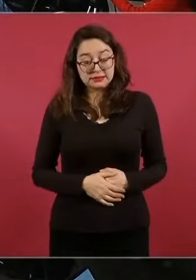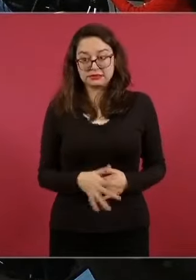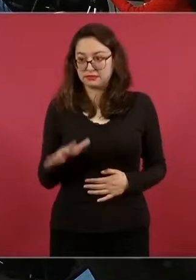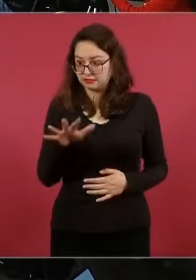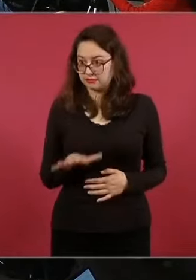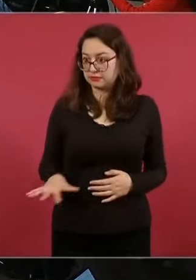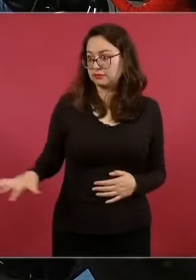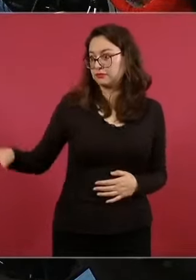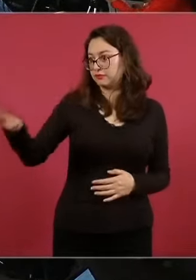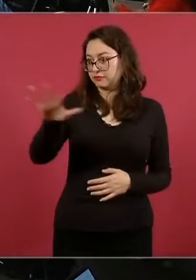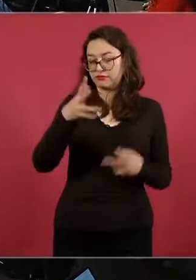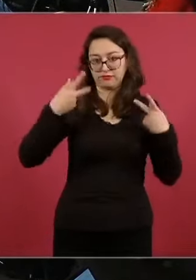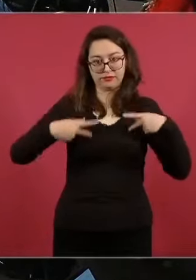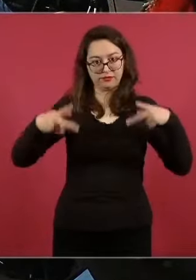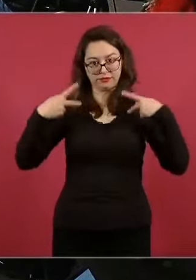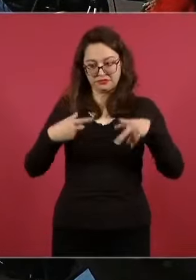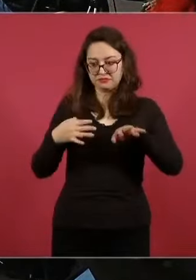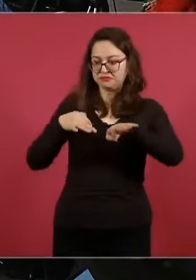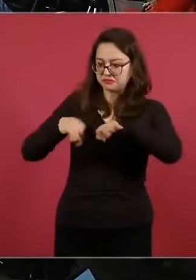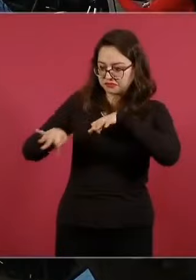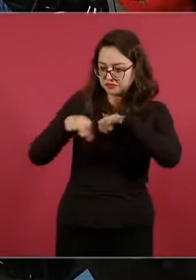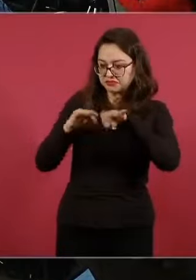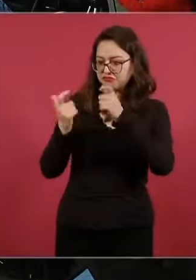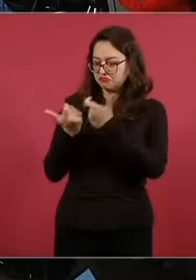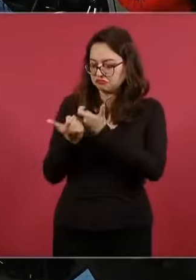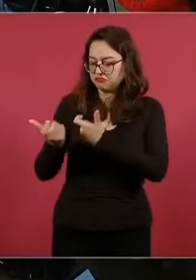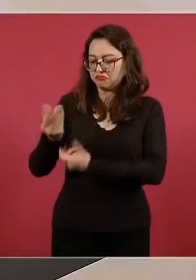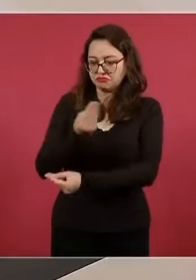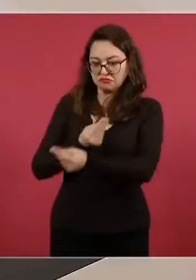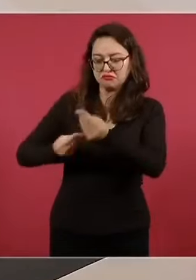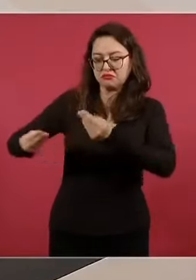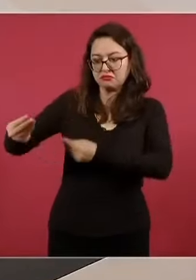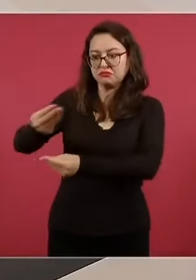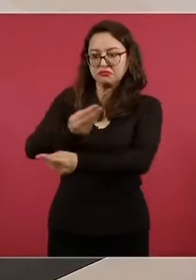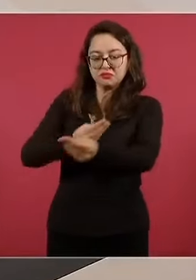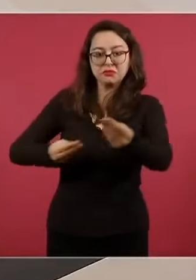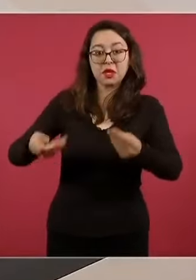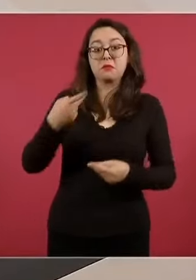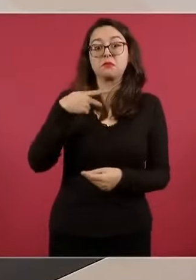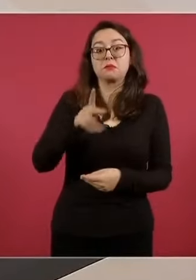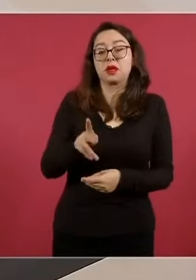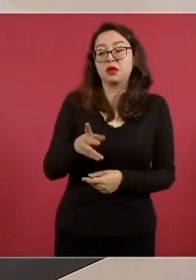la creación de la riqueza, pero no se beneficiaba